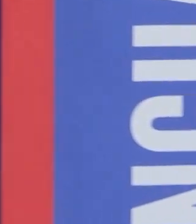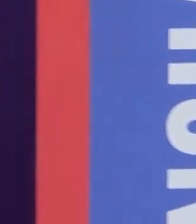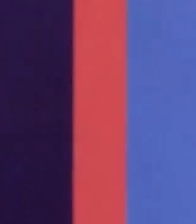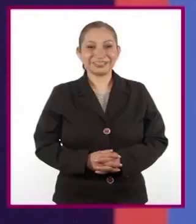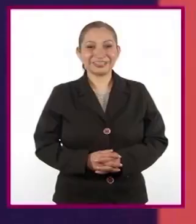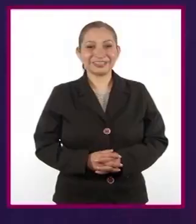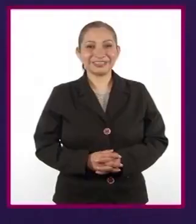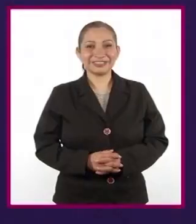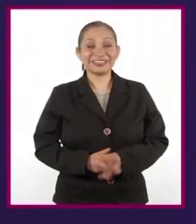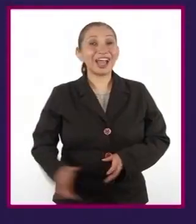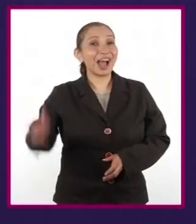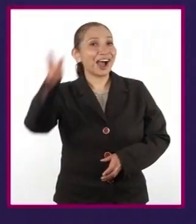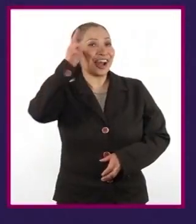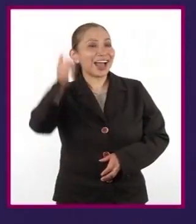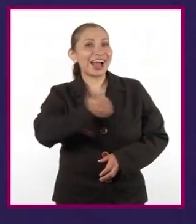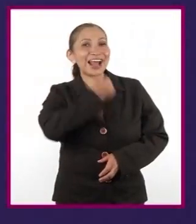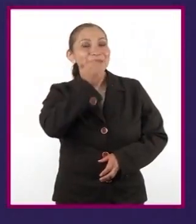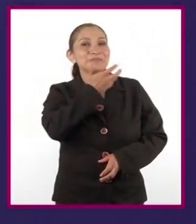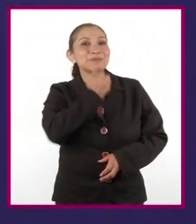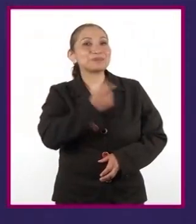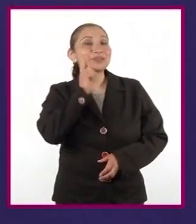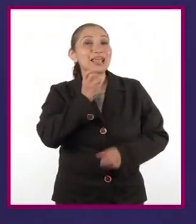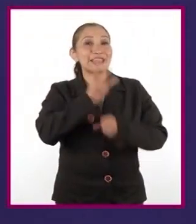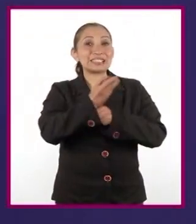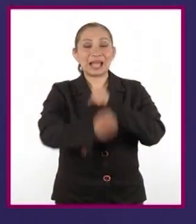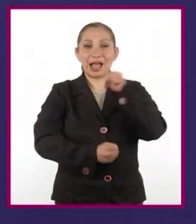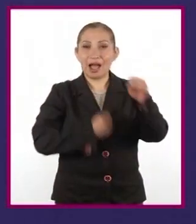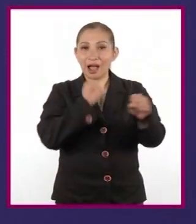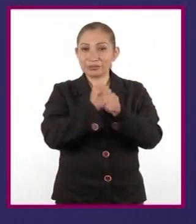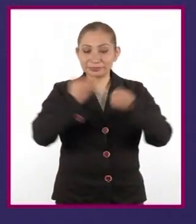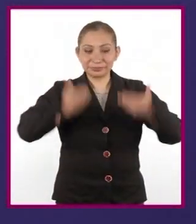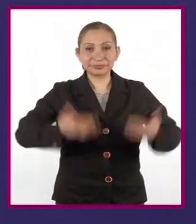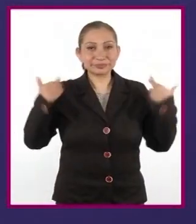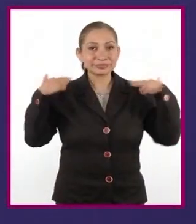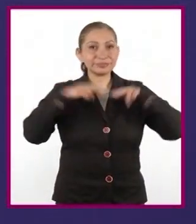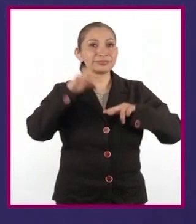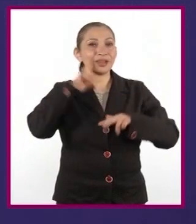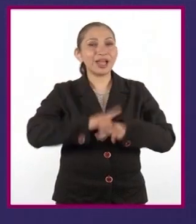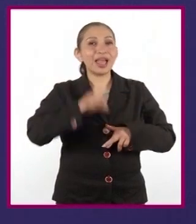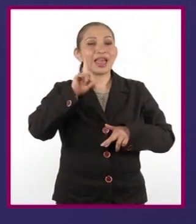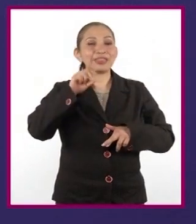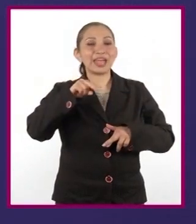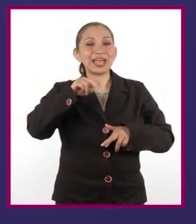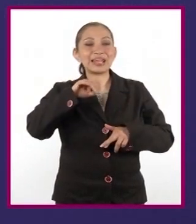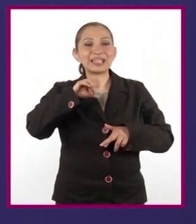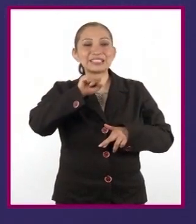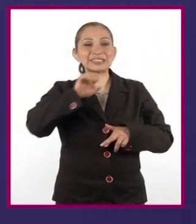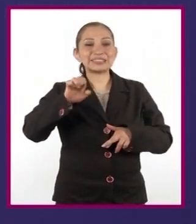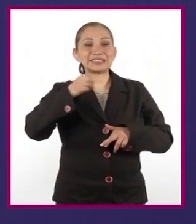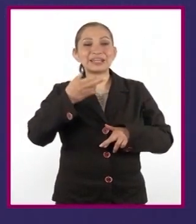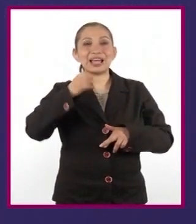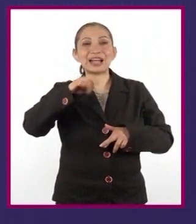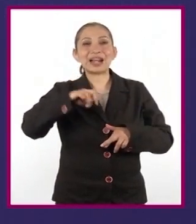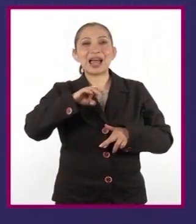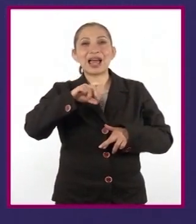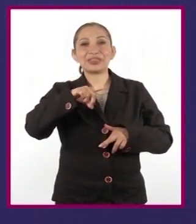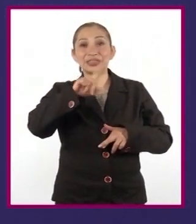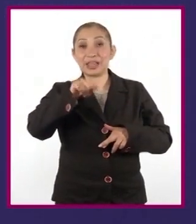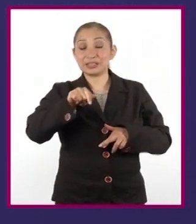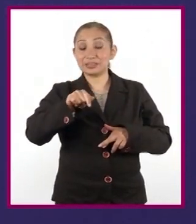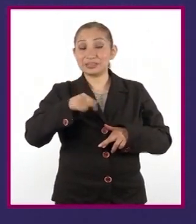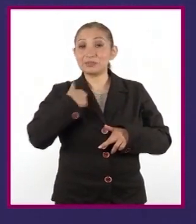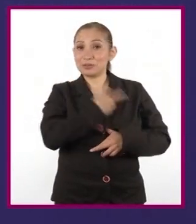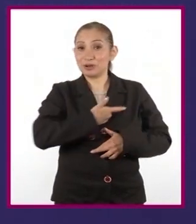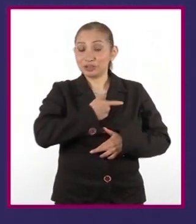¿Qué tal, alumnas y alumnos de tercer grado? Soy la profesora Denise Hernández y es un placer tenerlos de nuevo